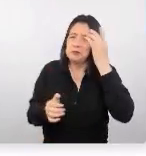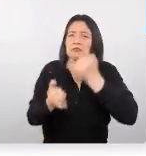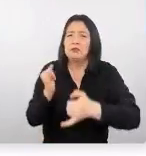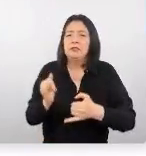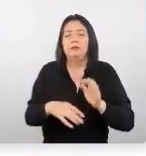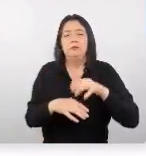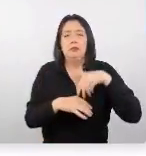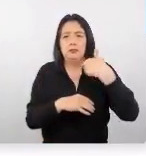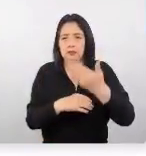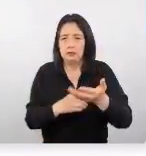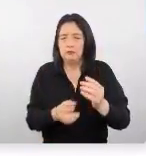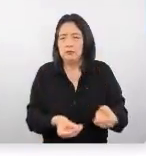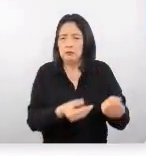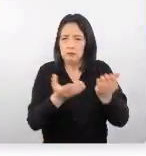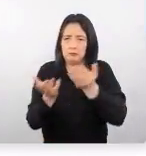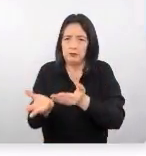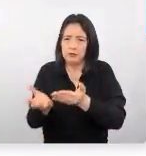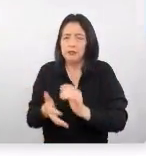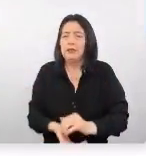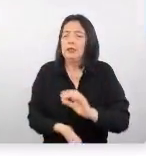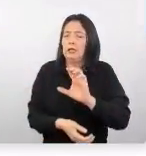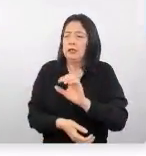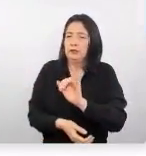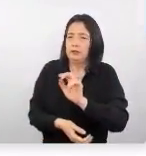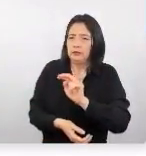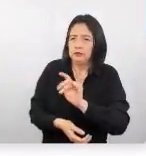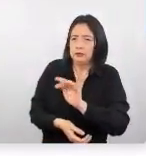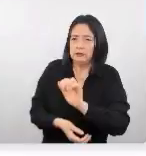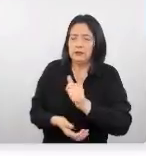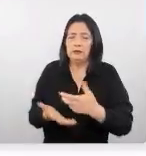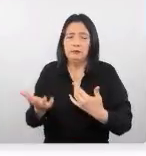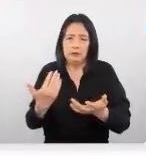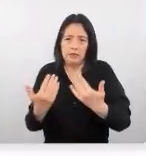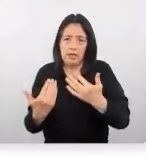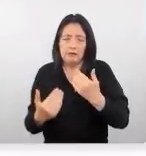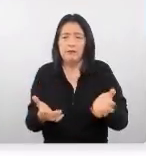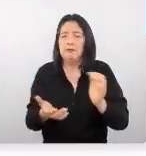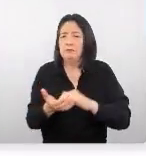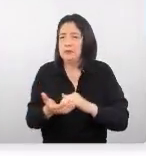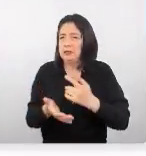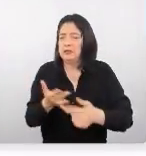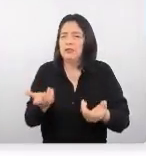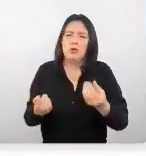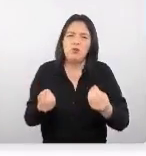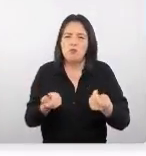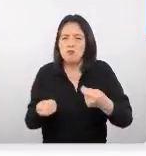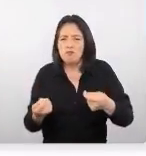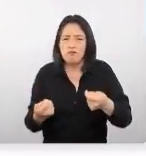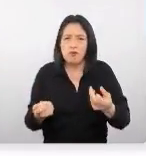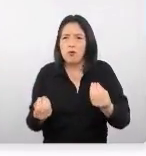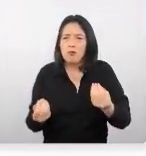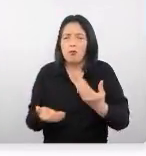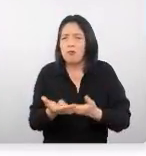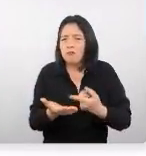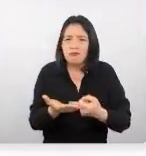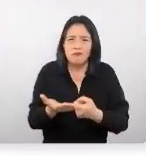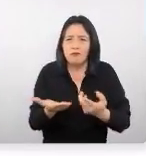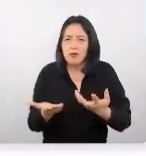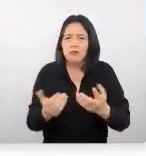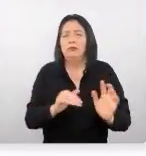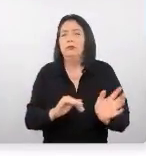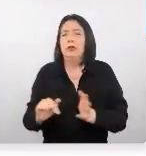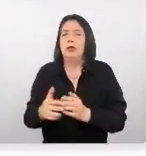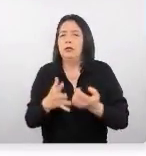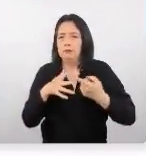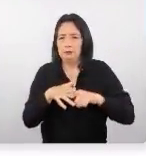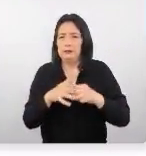darle pase a Cintia para que nos converse un poco más sobre la negociación con este mercado. Entonces vamos a